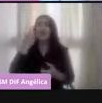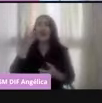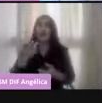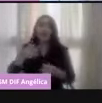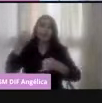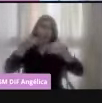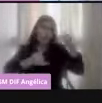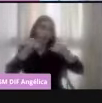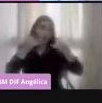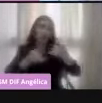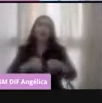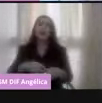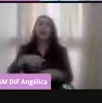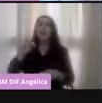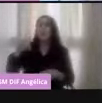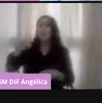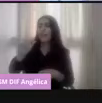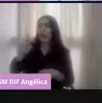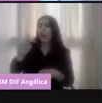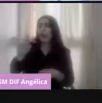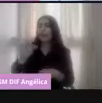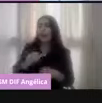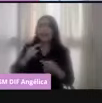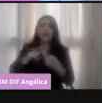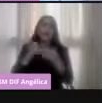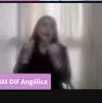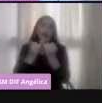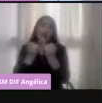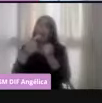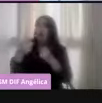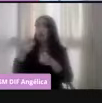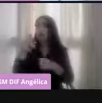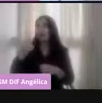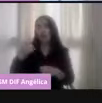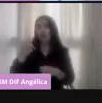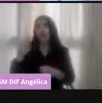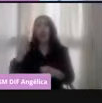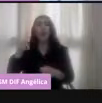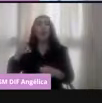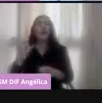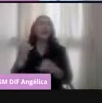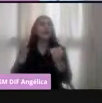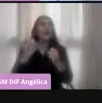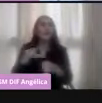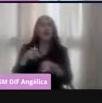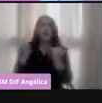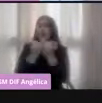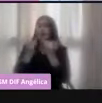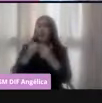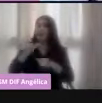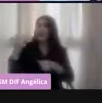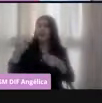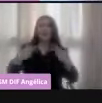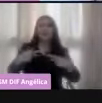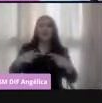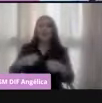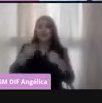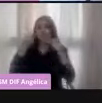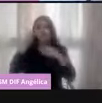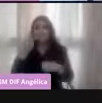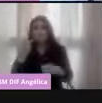Norma Flores, por supuesto a ti, por su cordial invitación y a todas las personas que siguen esta transición. Bueno,